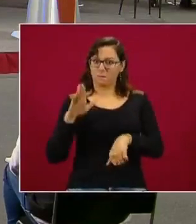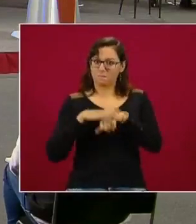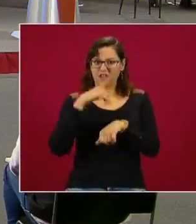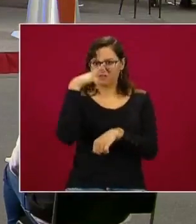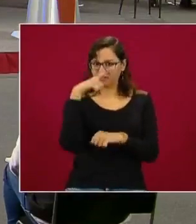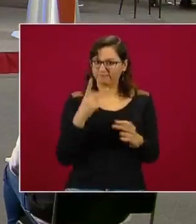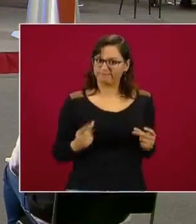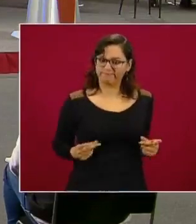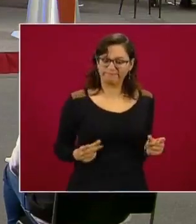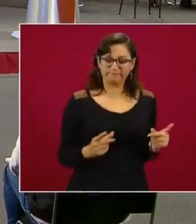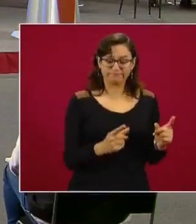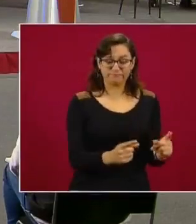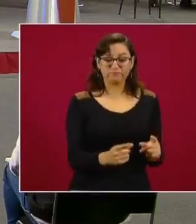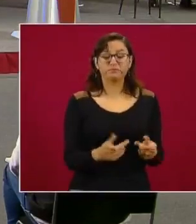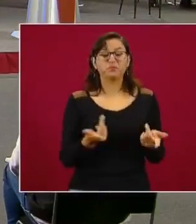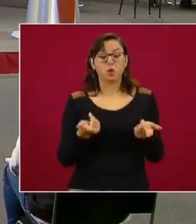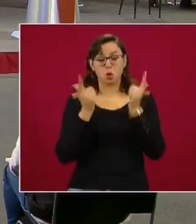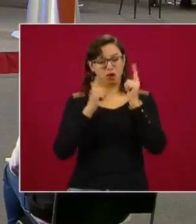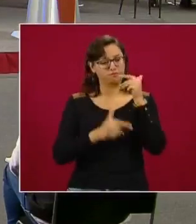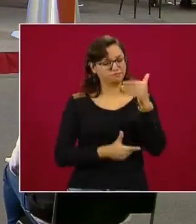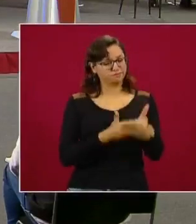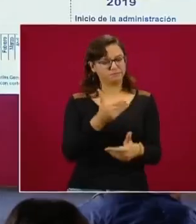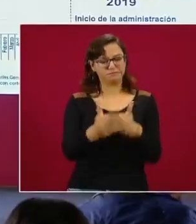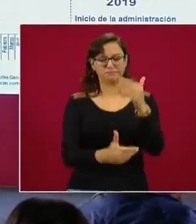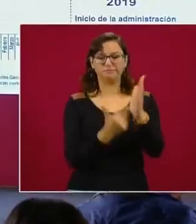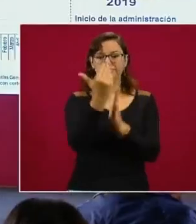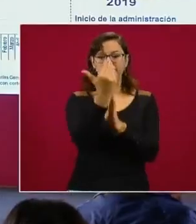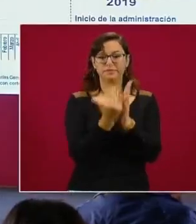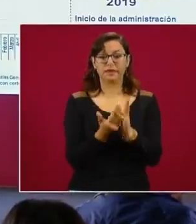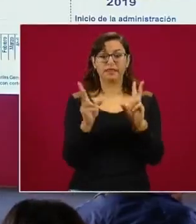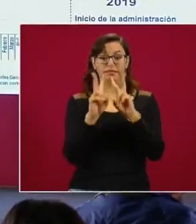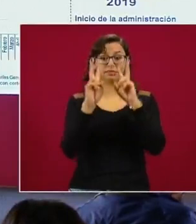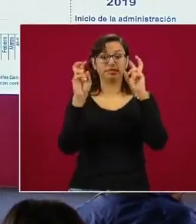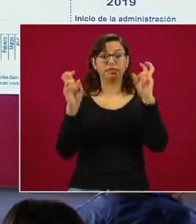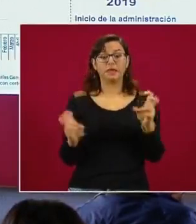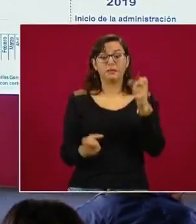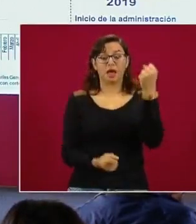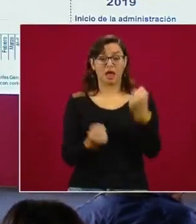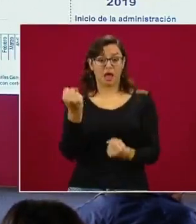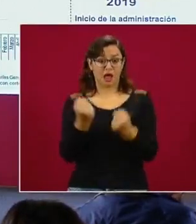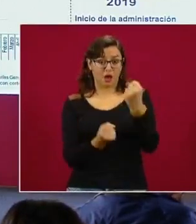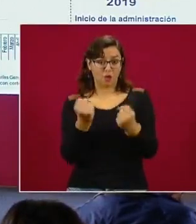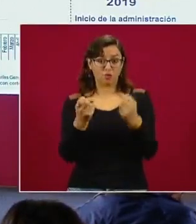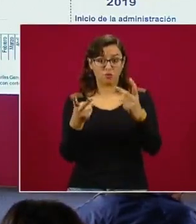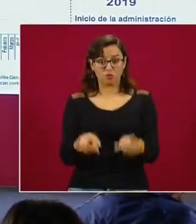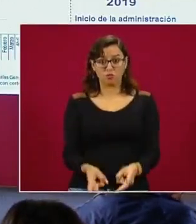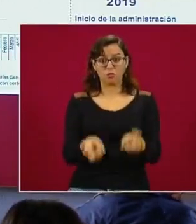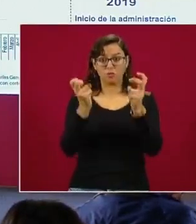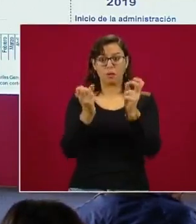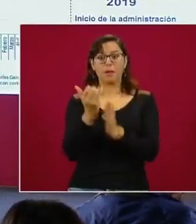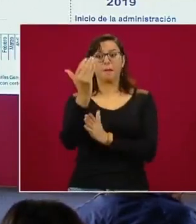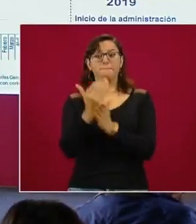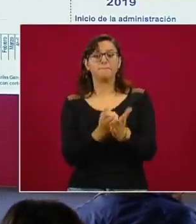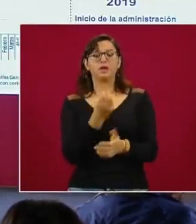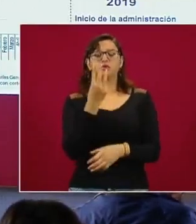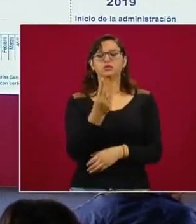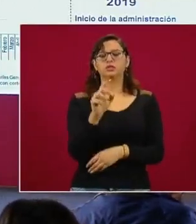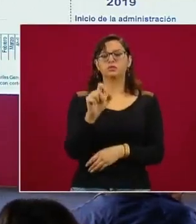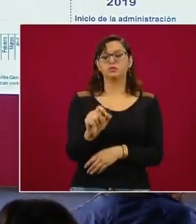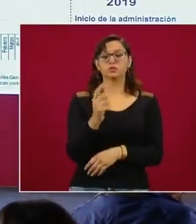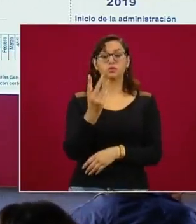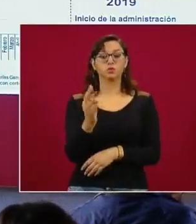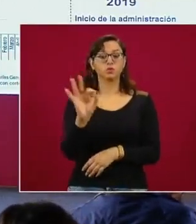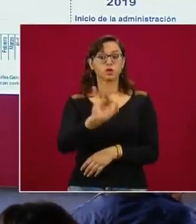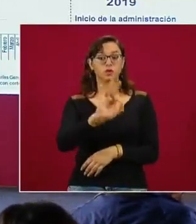proceso continúe a la baja. Robo de vehículos. Aquí hay un menos 3.4 por ciento